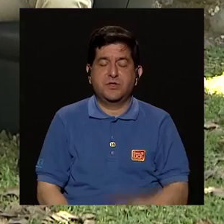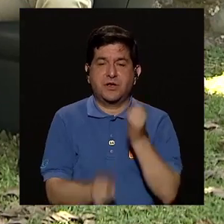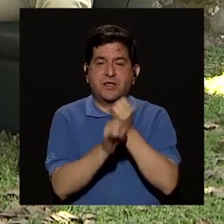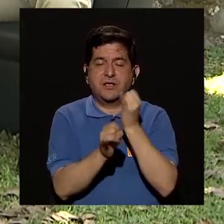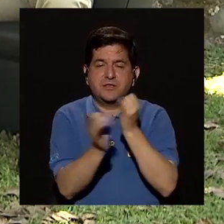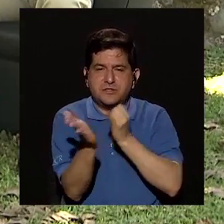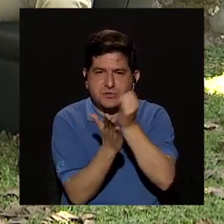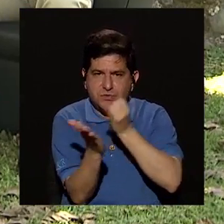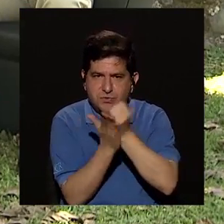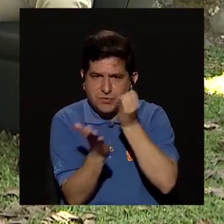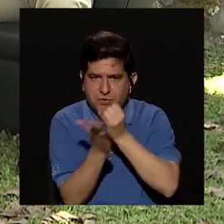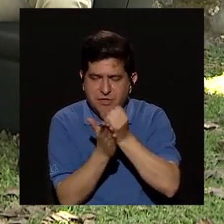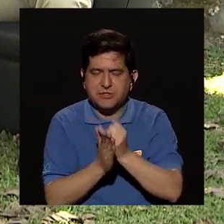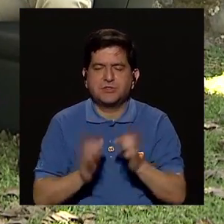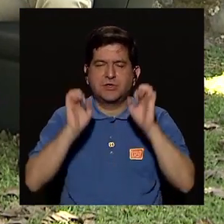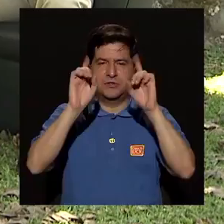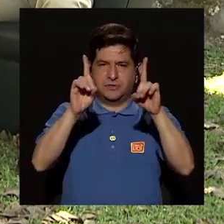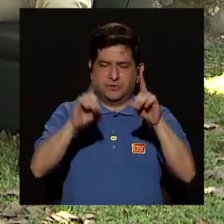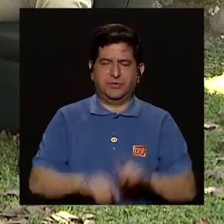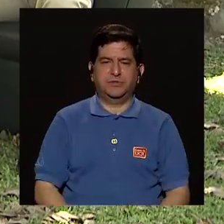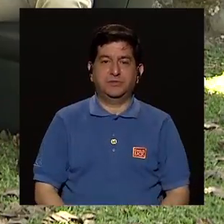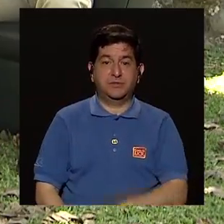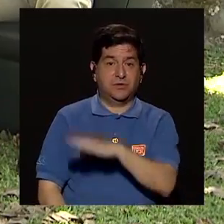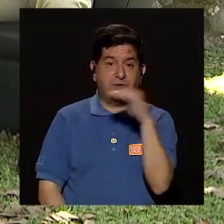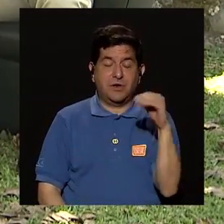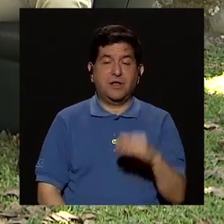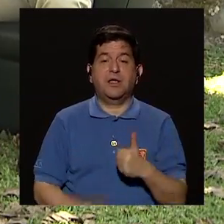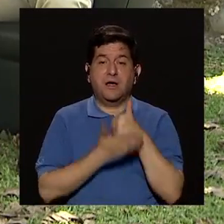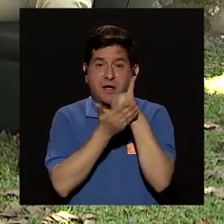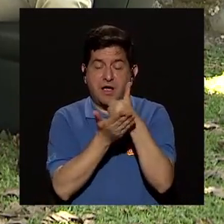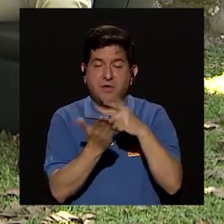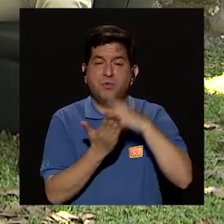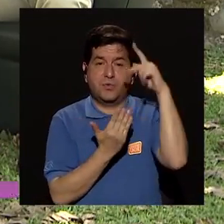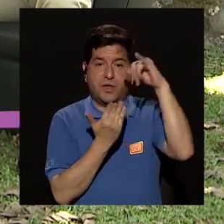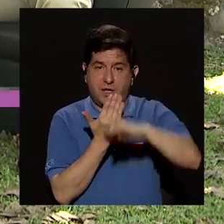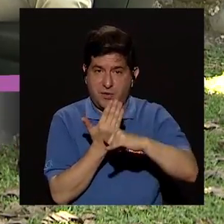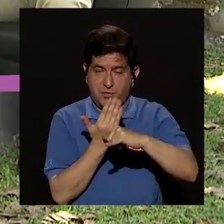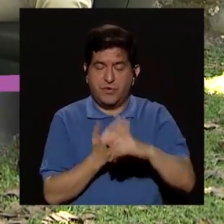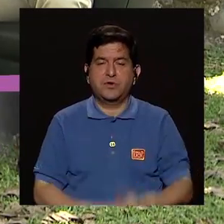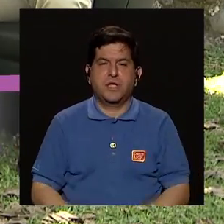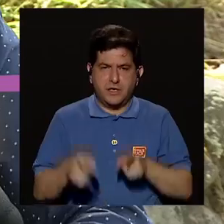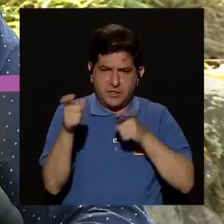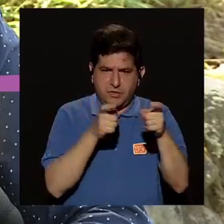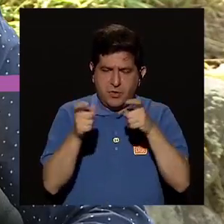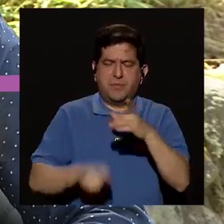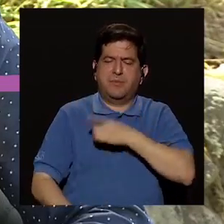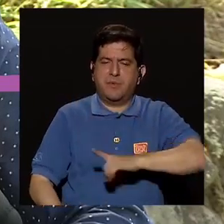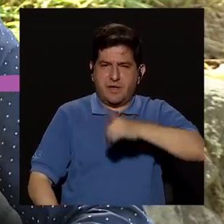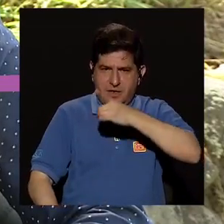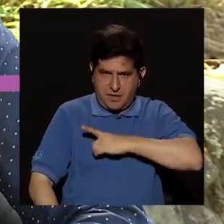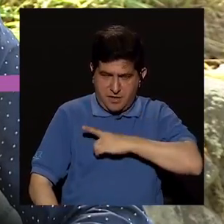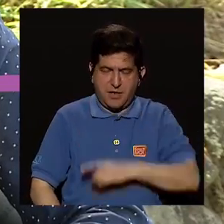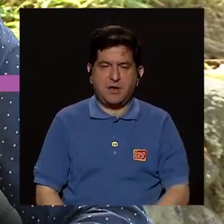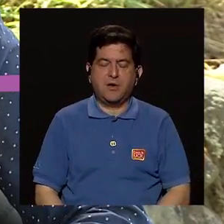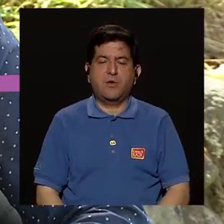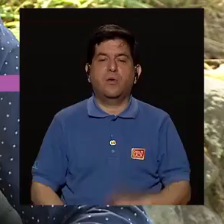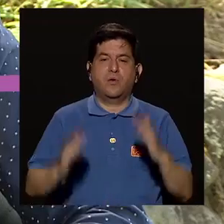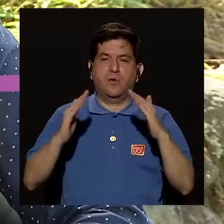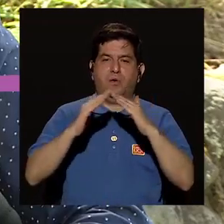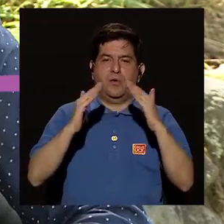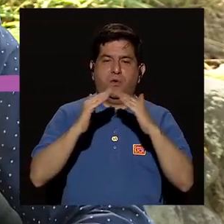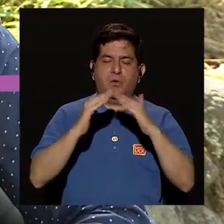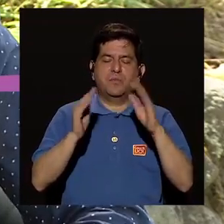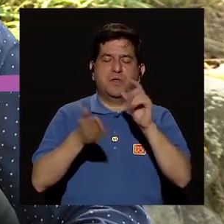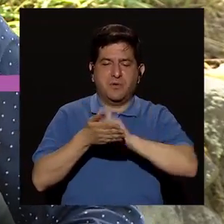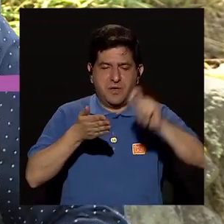en el Instituto de Investigaciones en Educación y además colabora con el proyecto de manejo de la disciplina para la